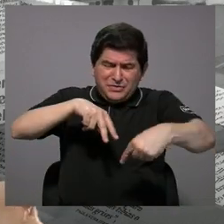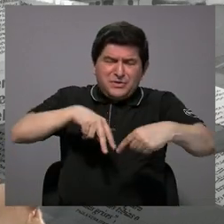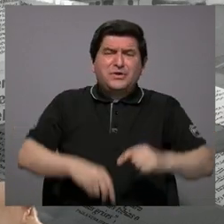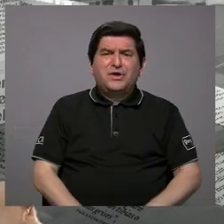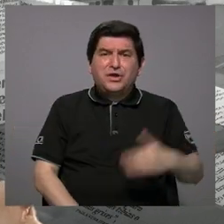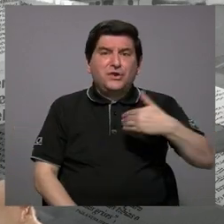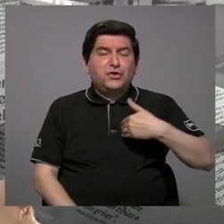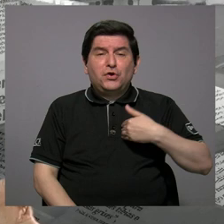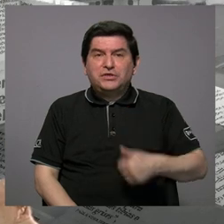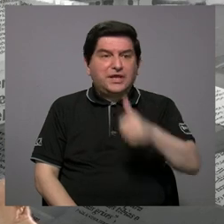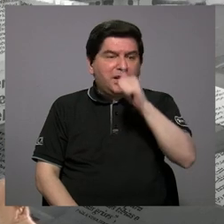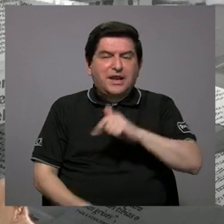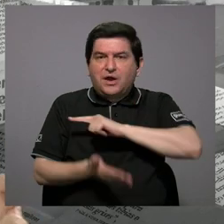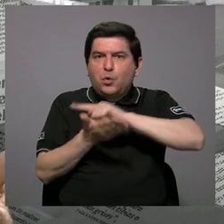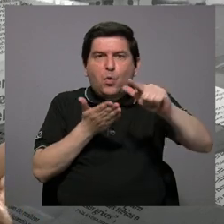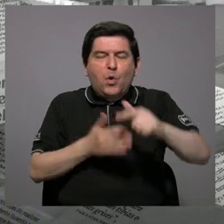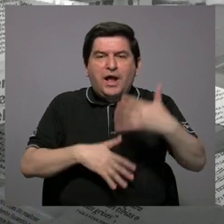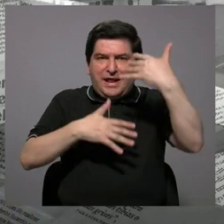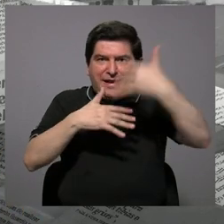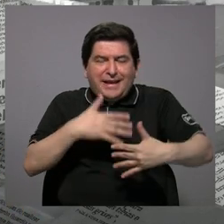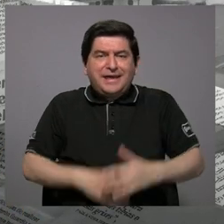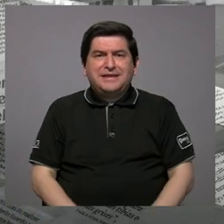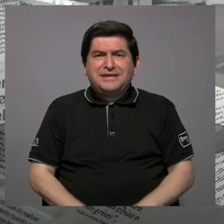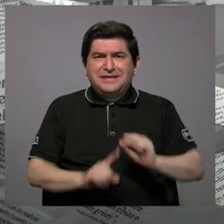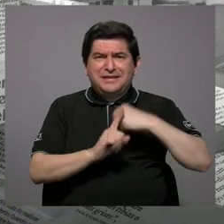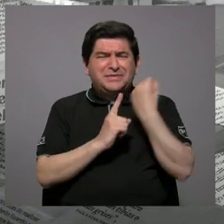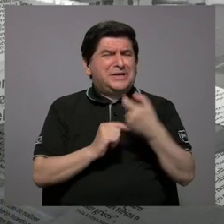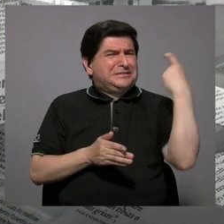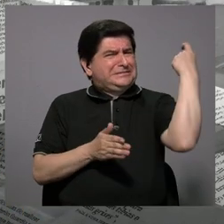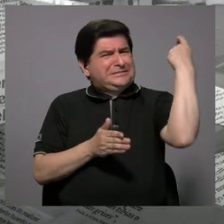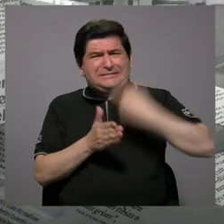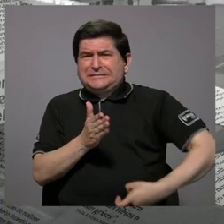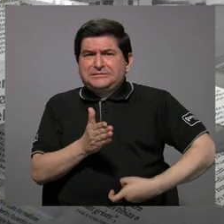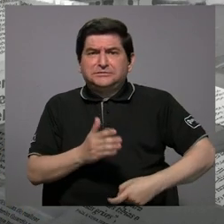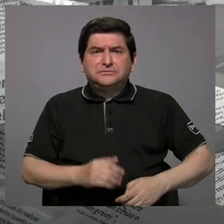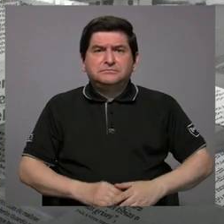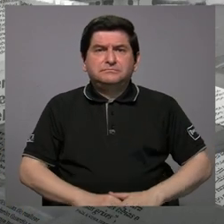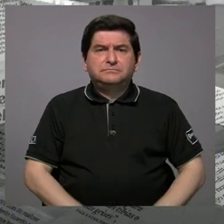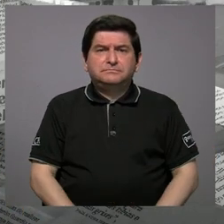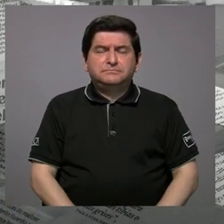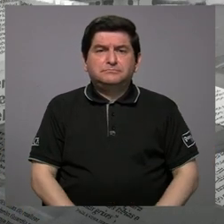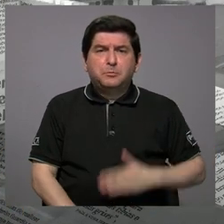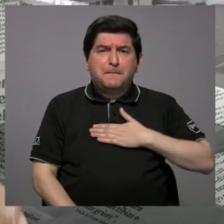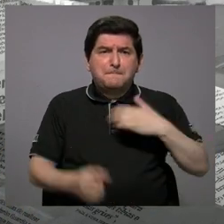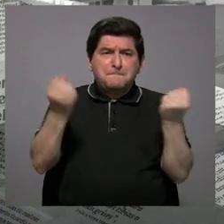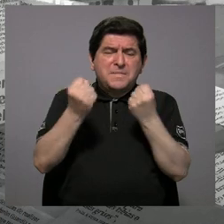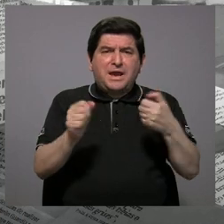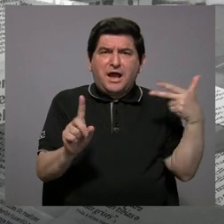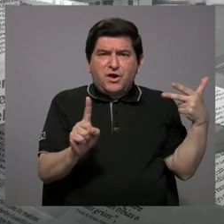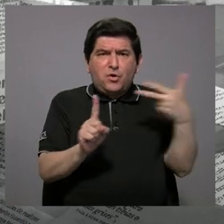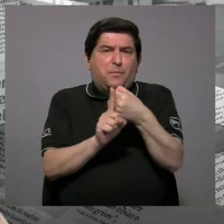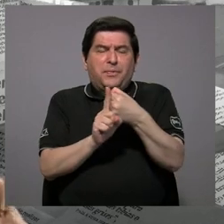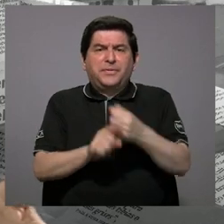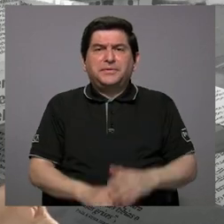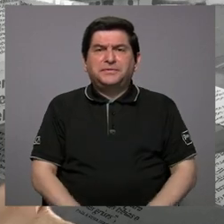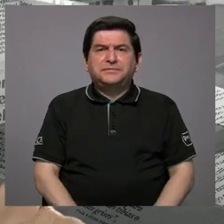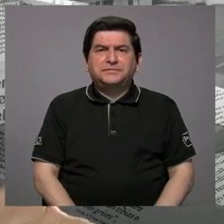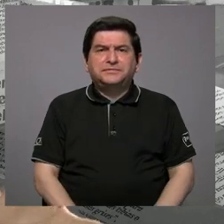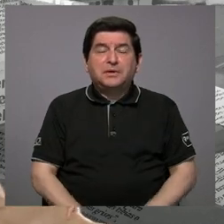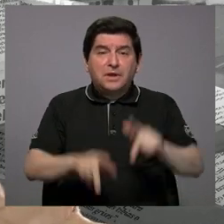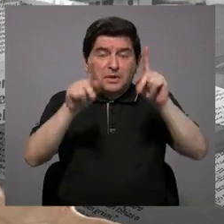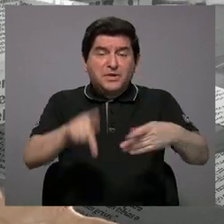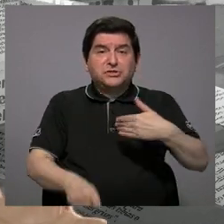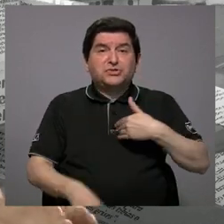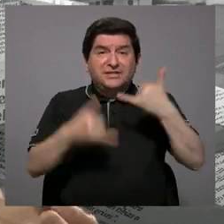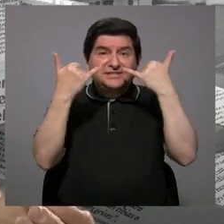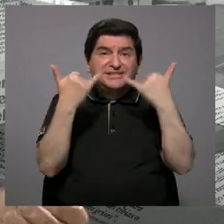ni siquiera para lavarle la herida. Fue una cuestión desgarrante. Tengo mi carro chocado porque dije, hubo gente